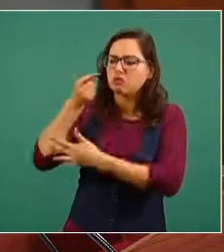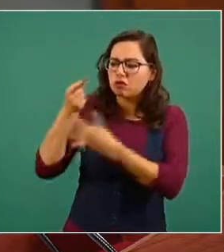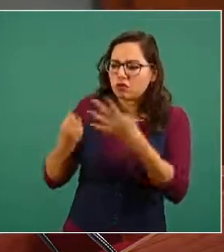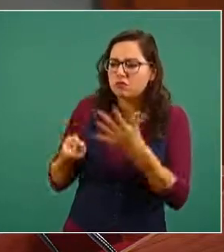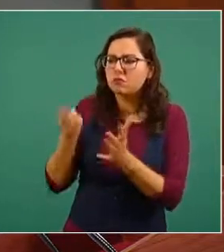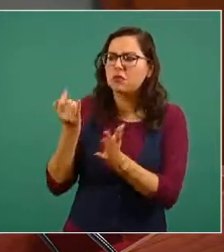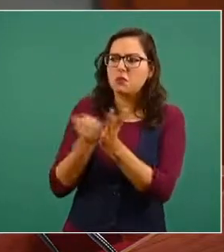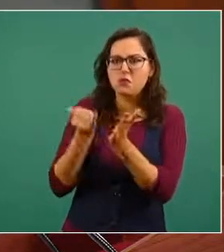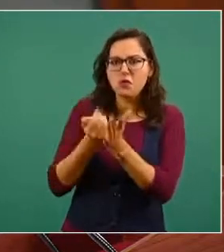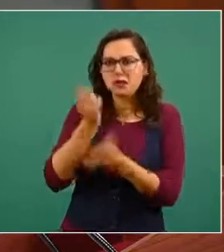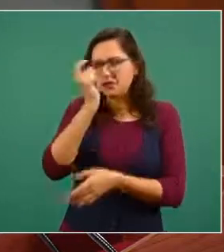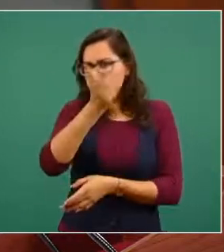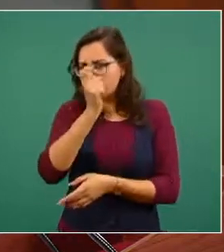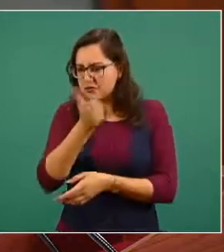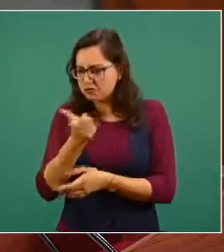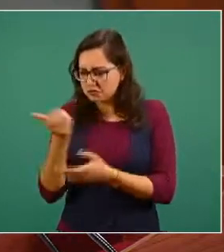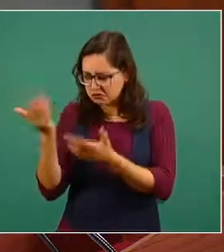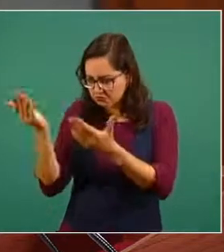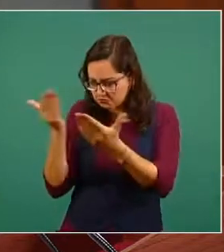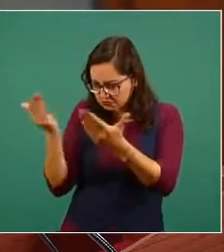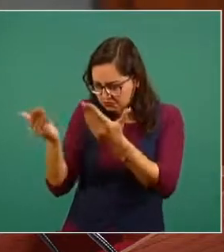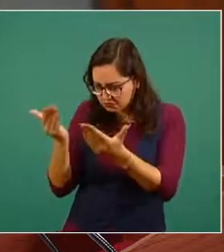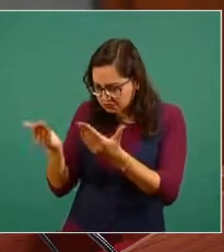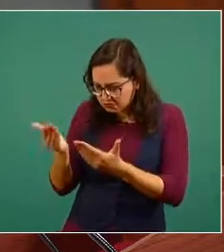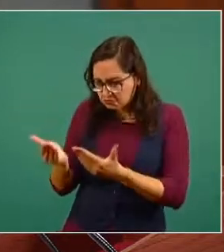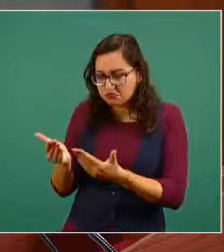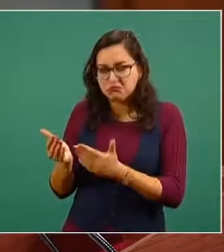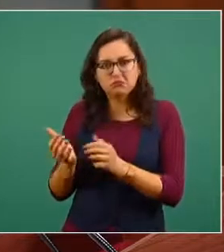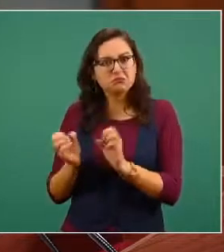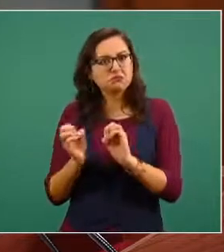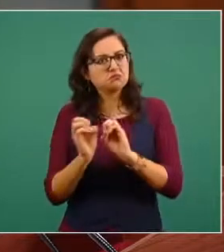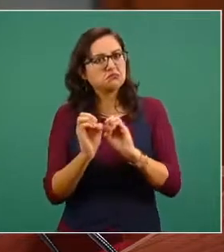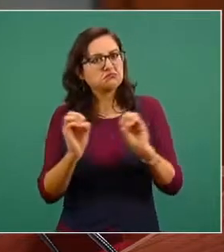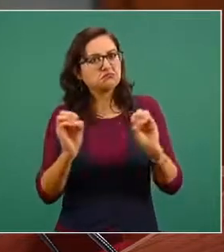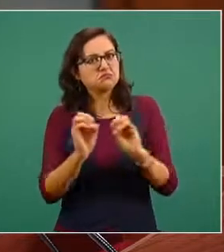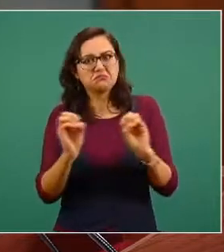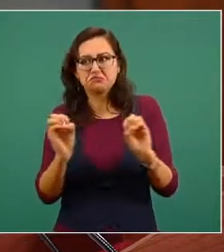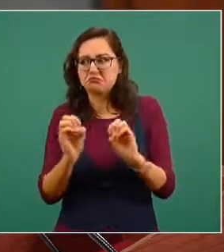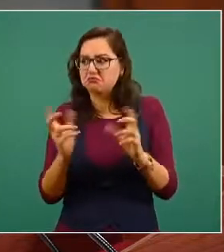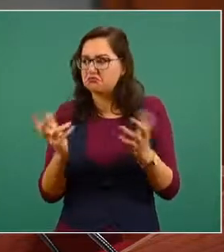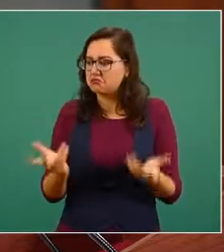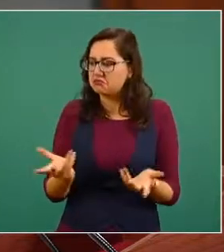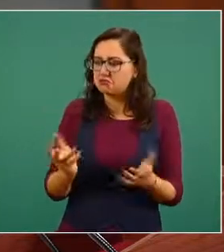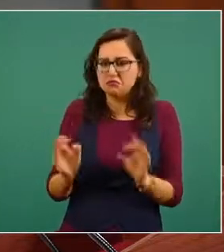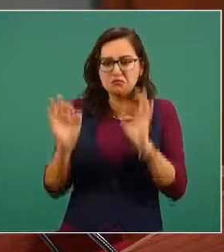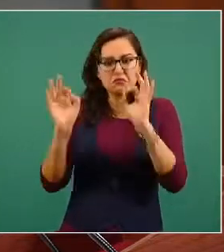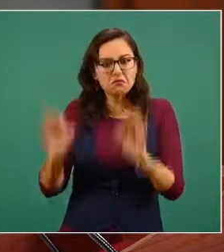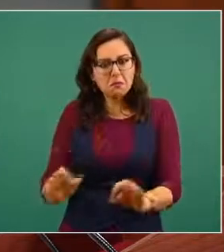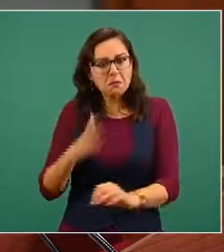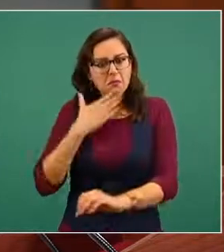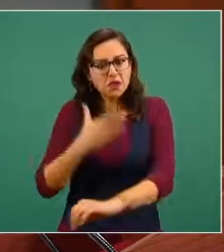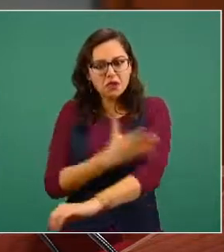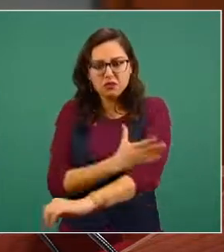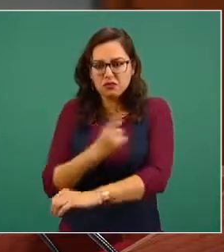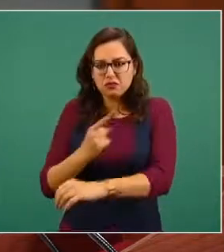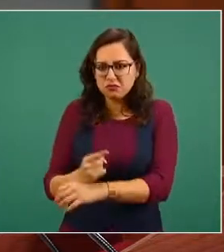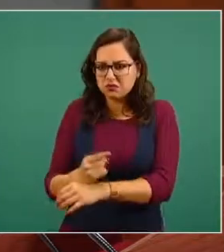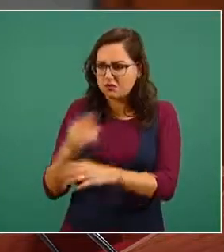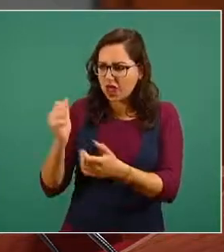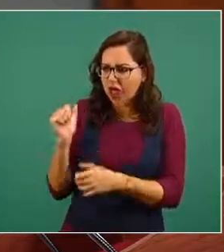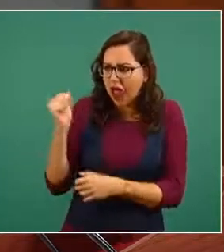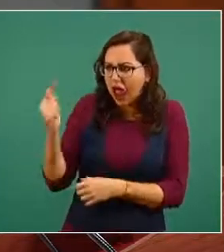dato alguno o síntoma de obtención de ingresos ilegales o acrecentamiento de su